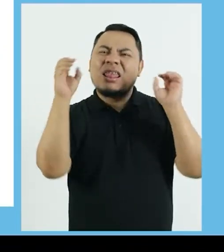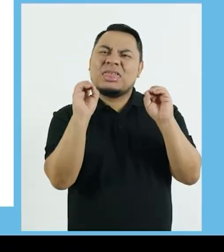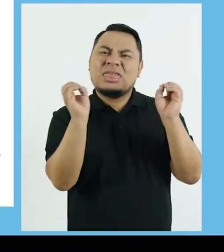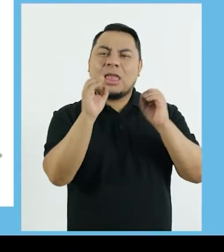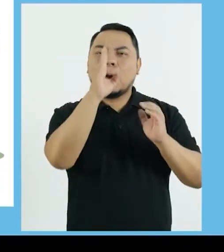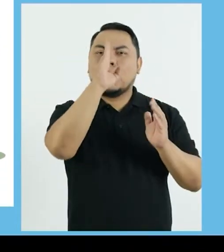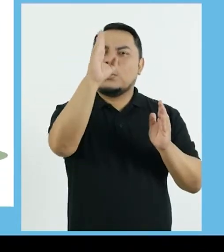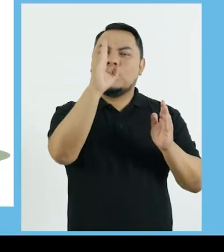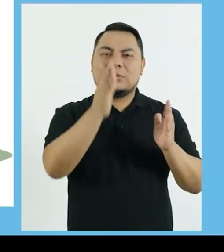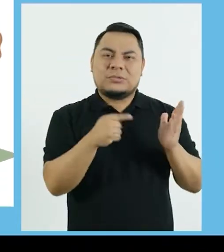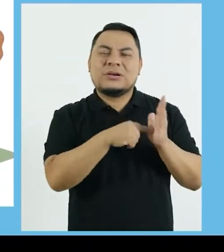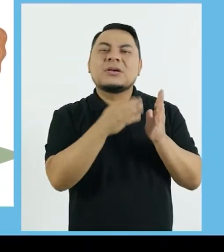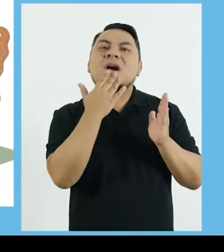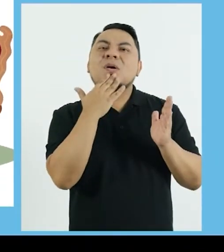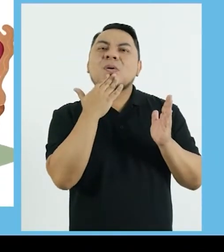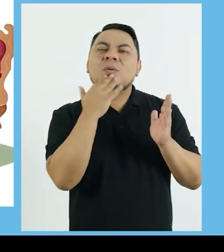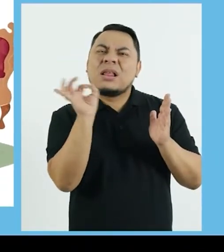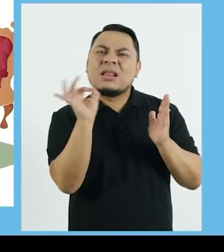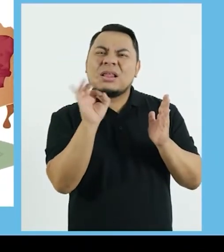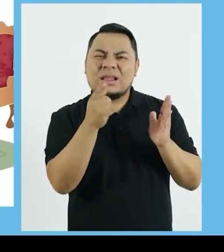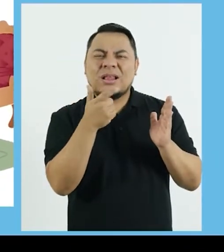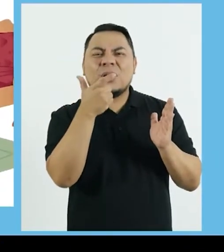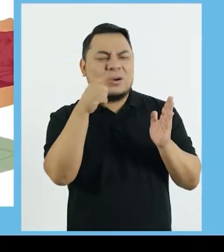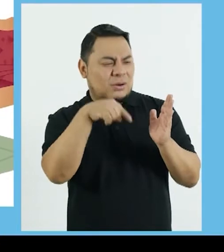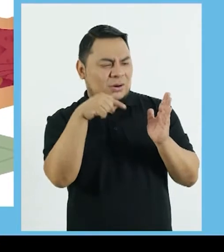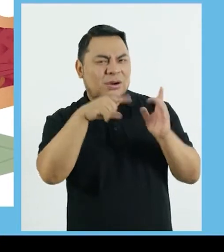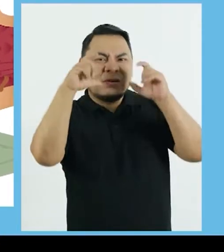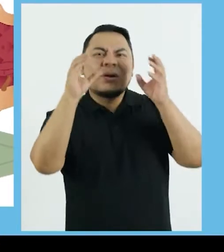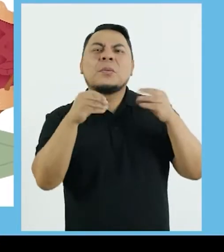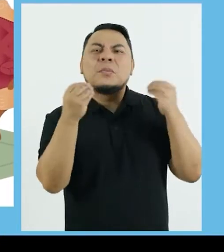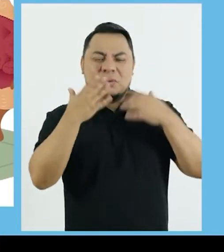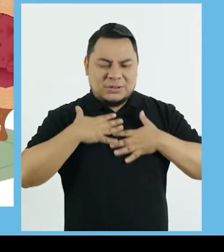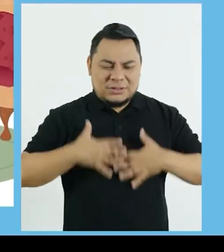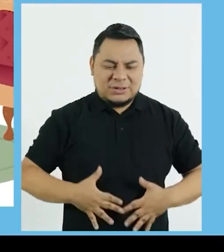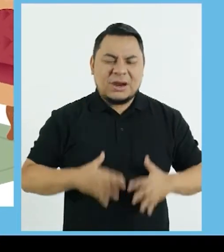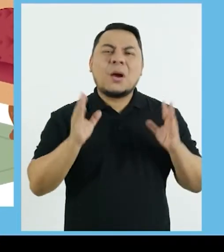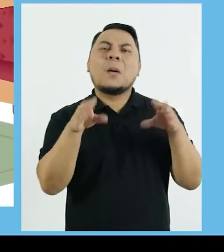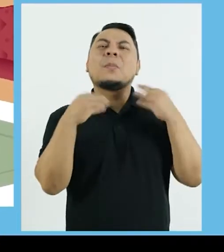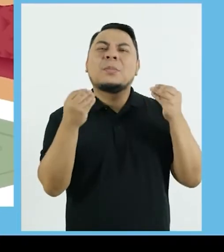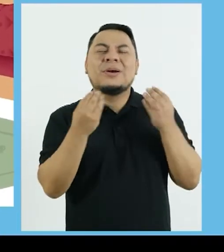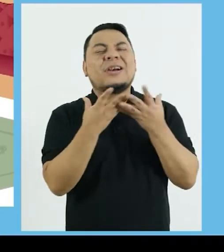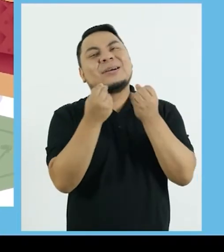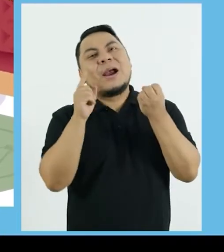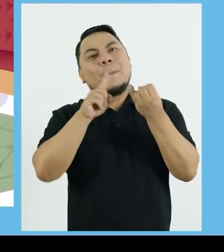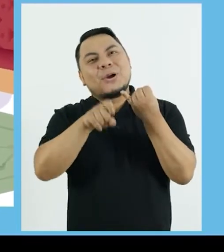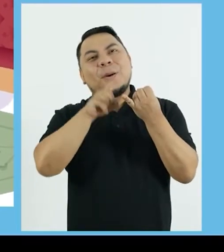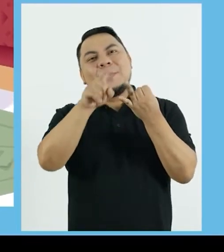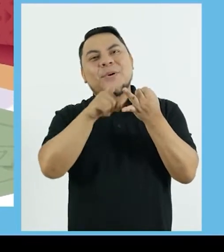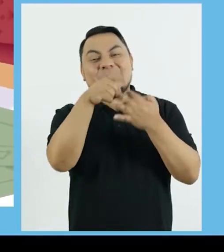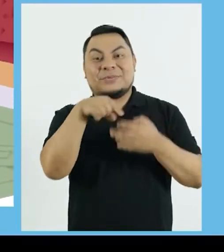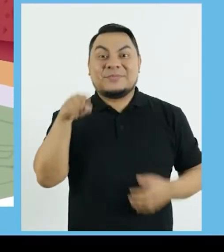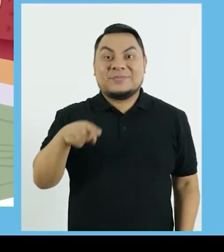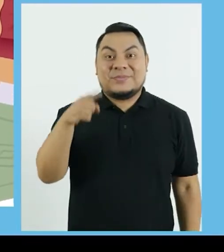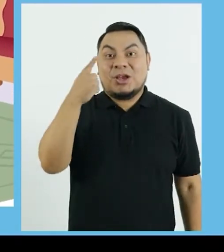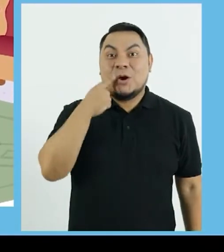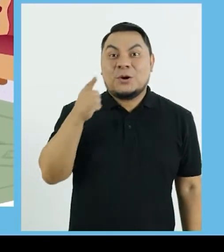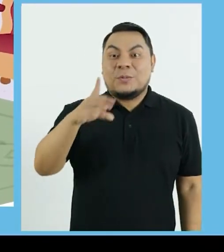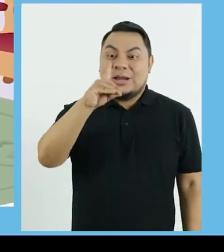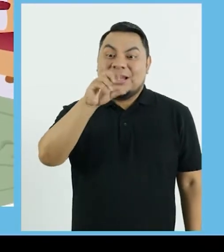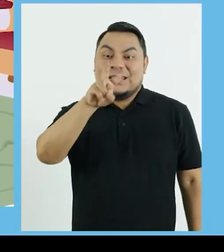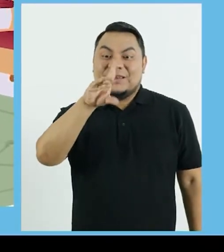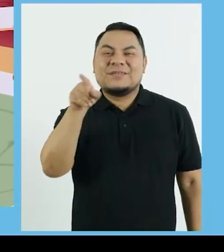¿Quiénes son? ¿Por qué no se ríen? ¿Por qué no tiene color la foto? ¿Por qué se visten así?